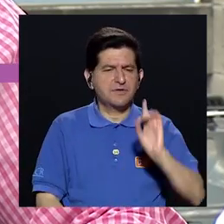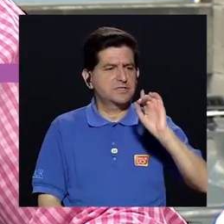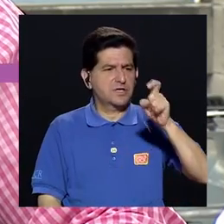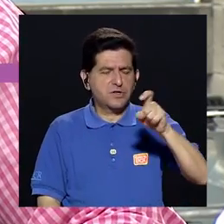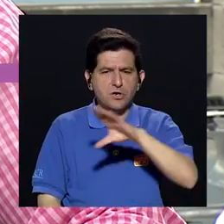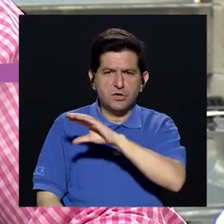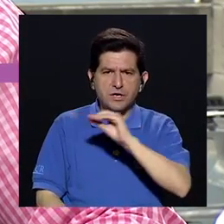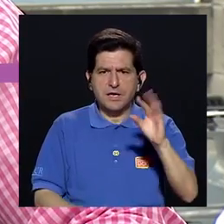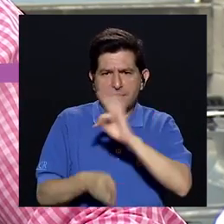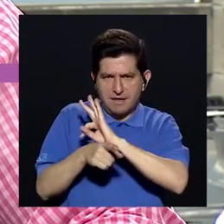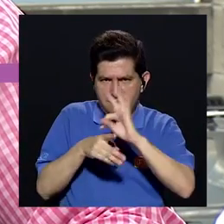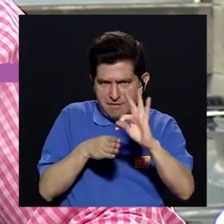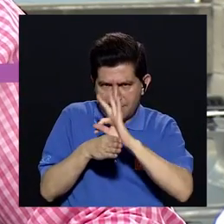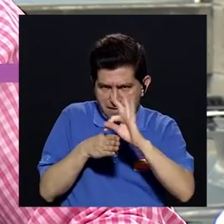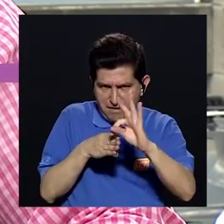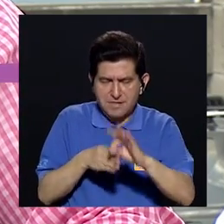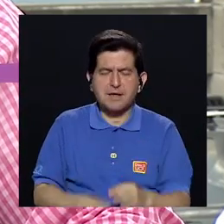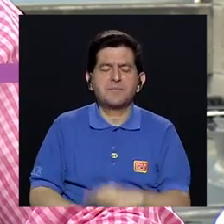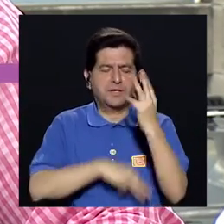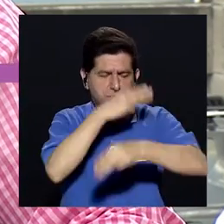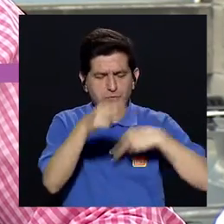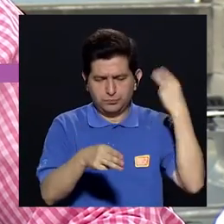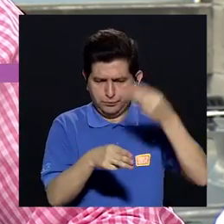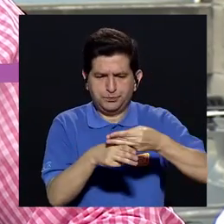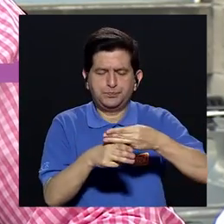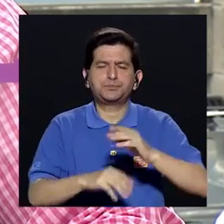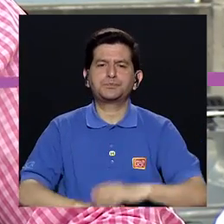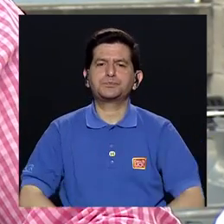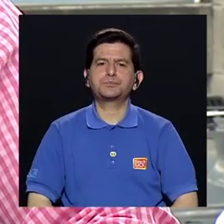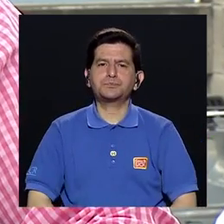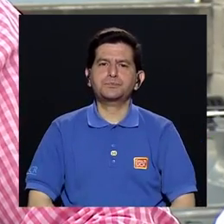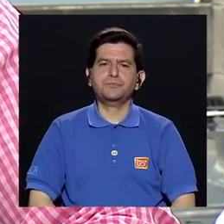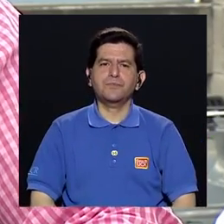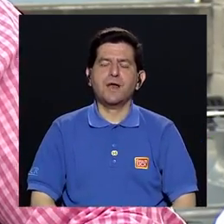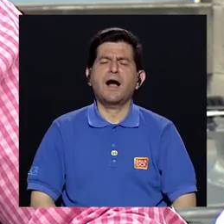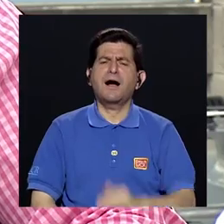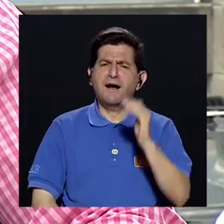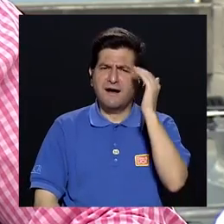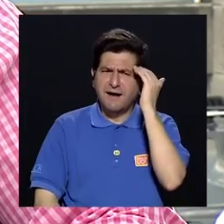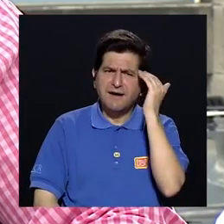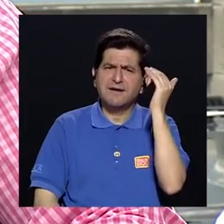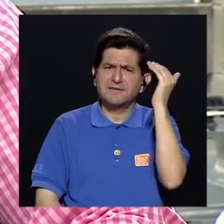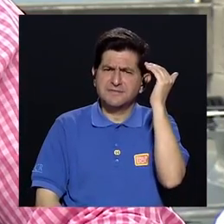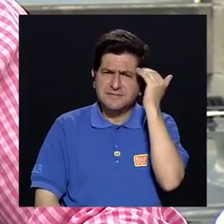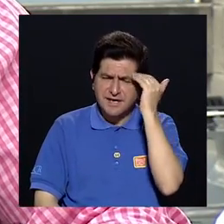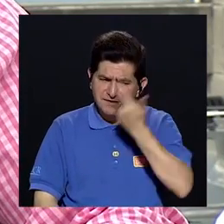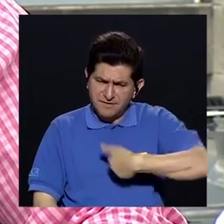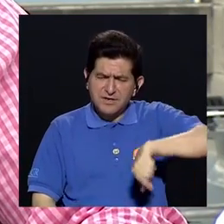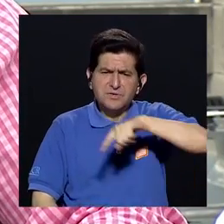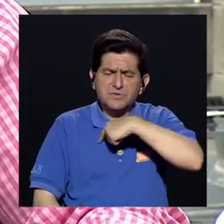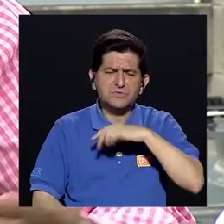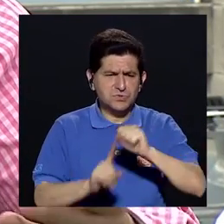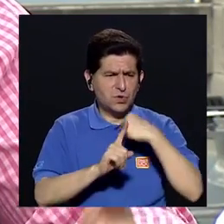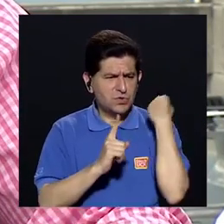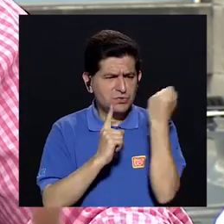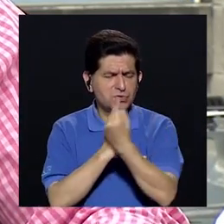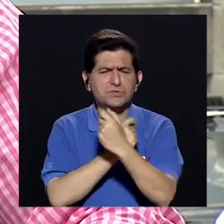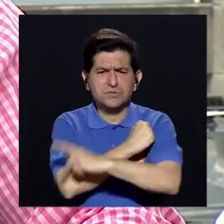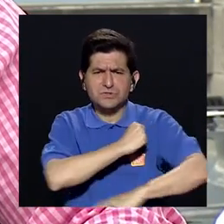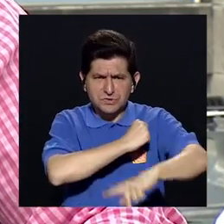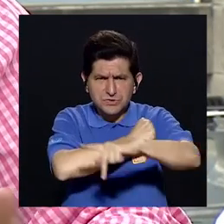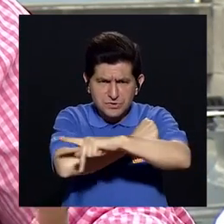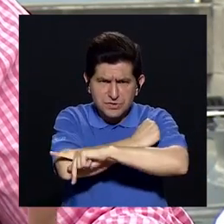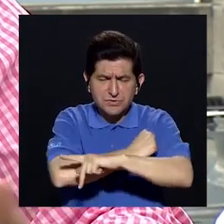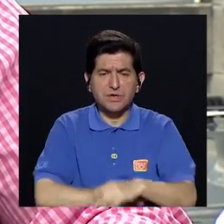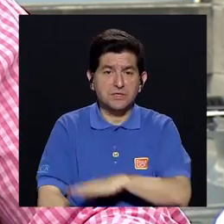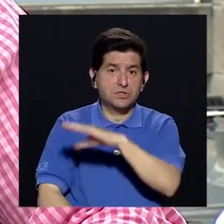diagnóstico y tratamiento a nivel mundial Para poder conocer más de la situación como país